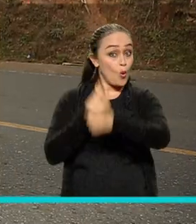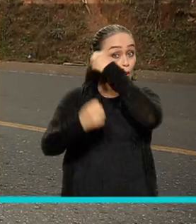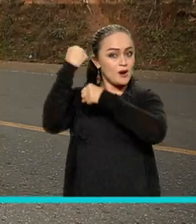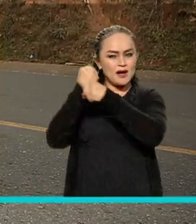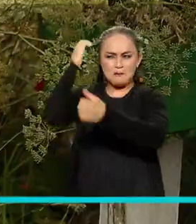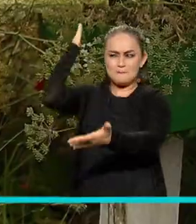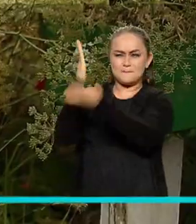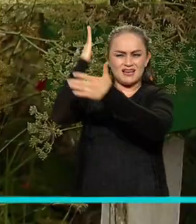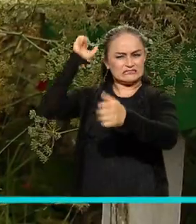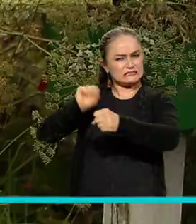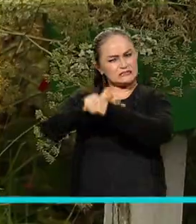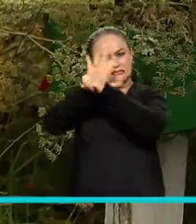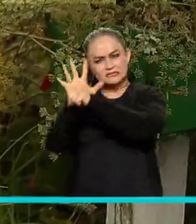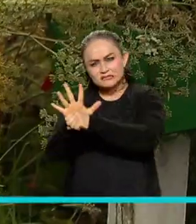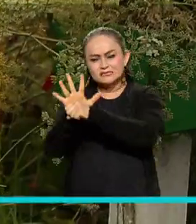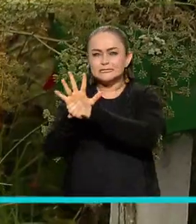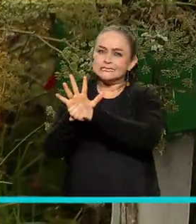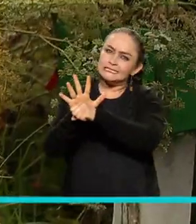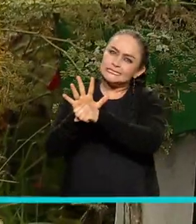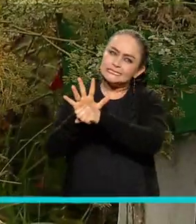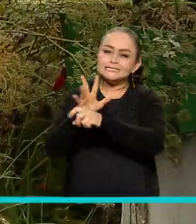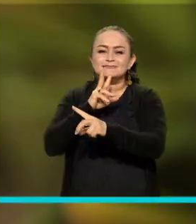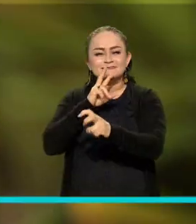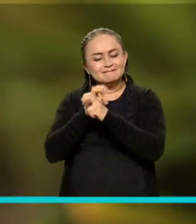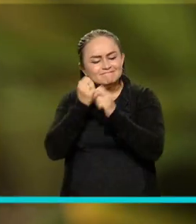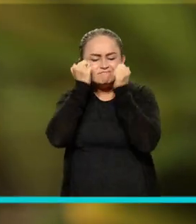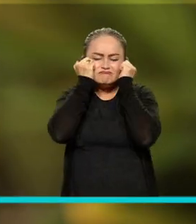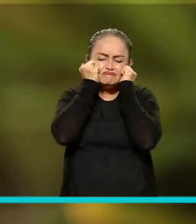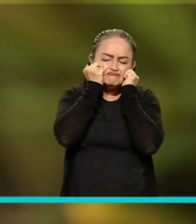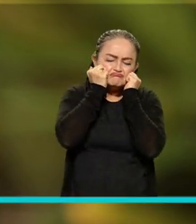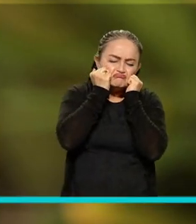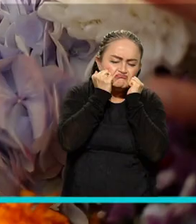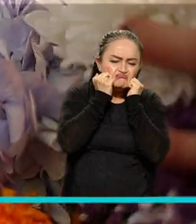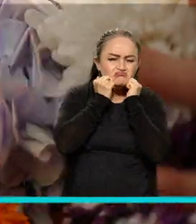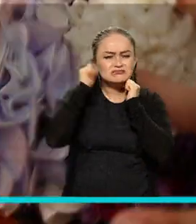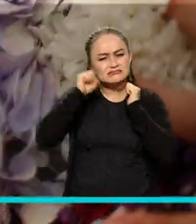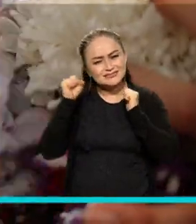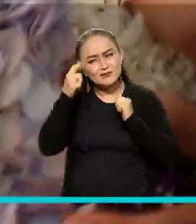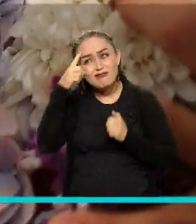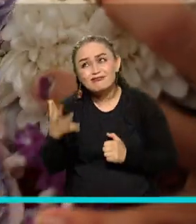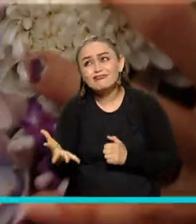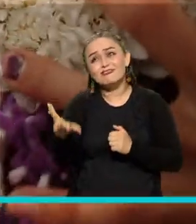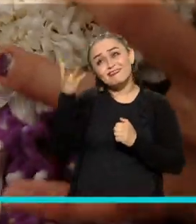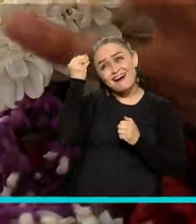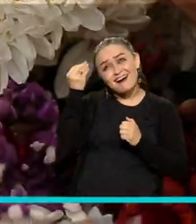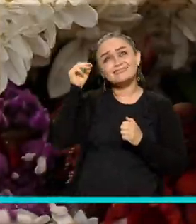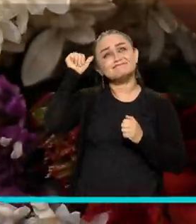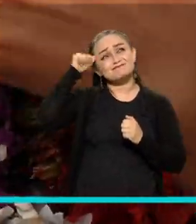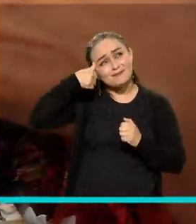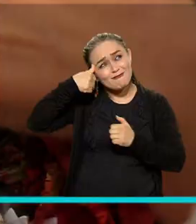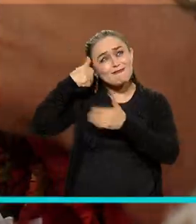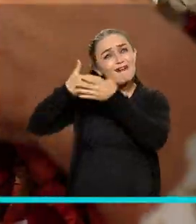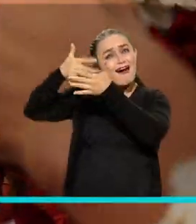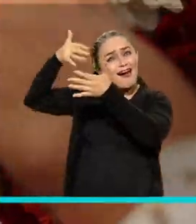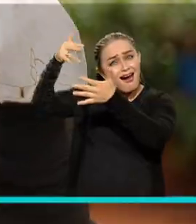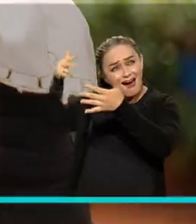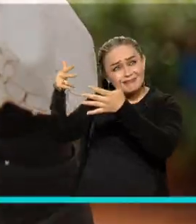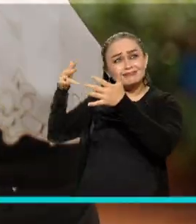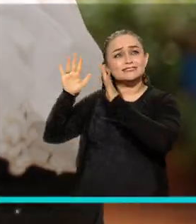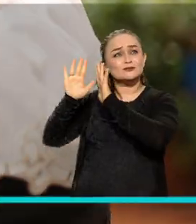El año pasado con la pandemia fue algo, digamos, muy triste, muy nostálgico, porque,